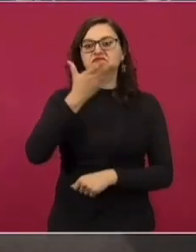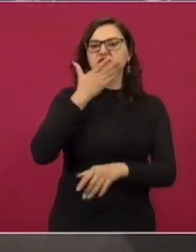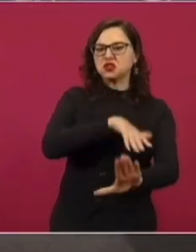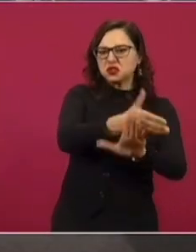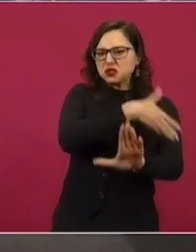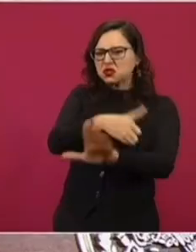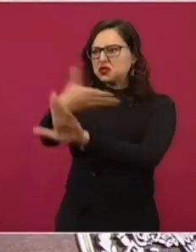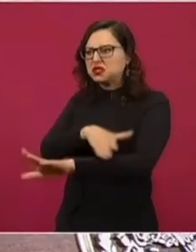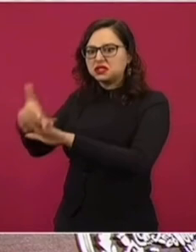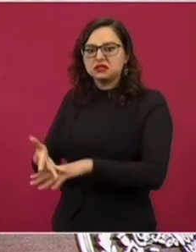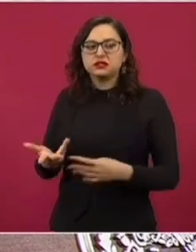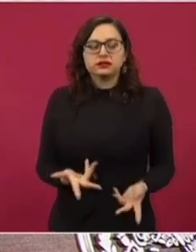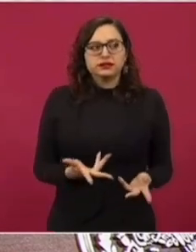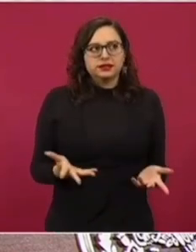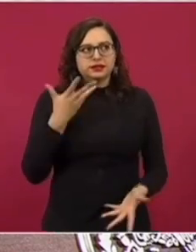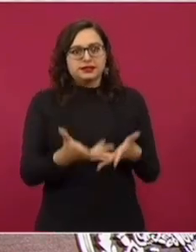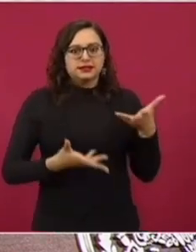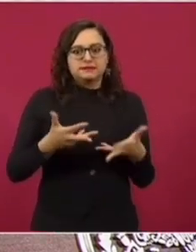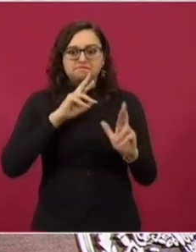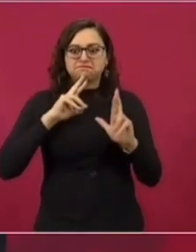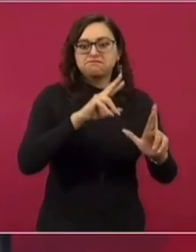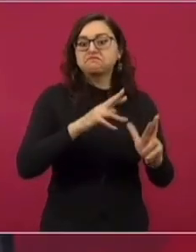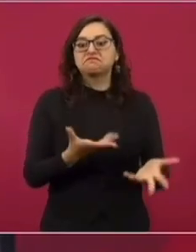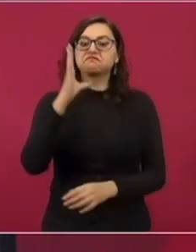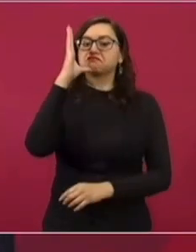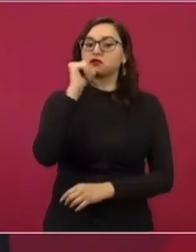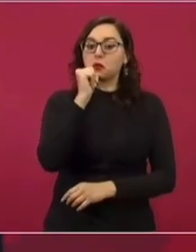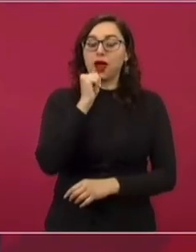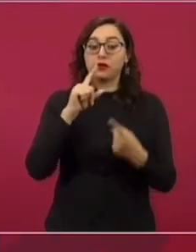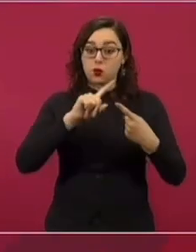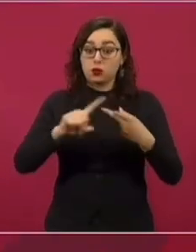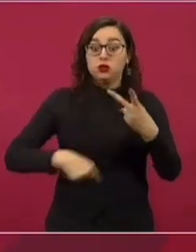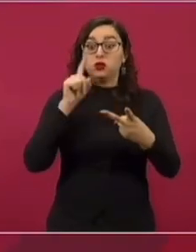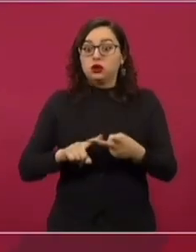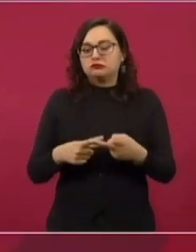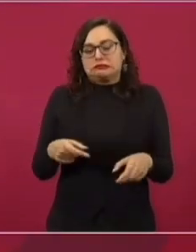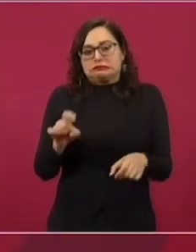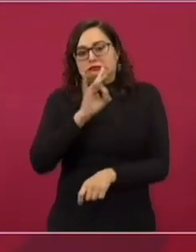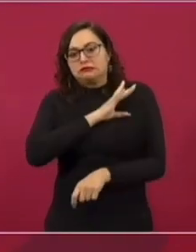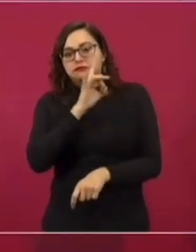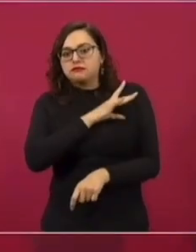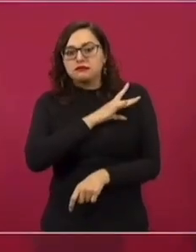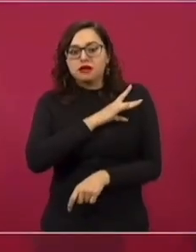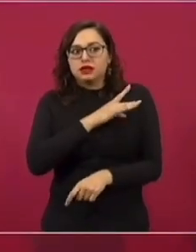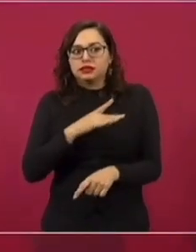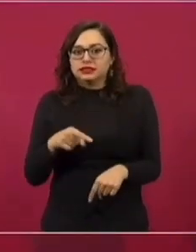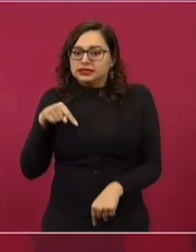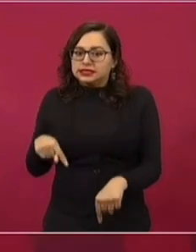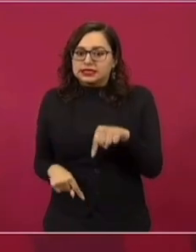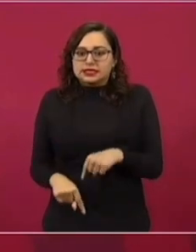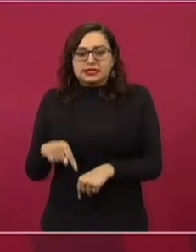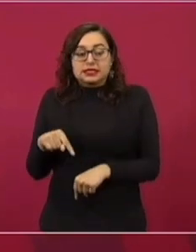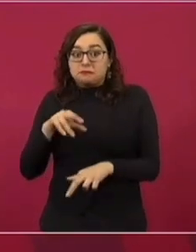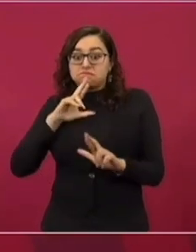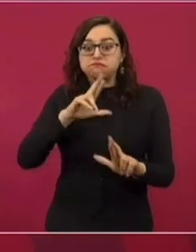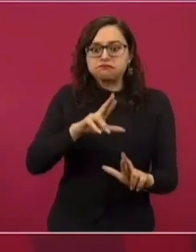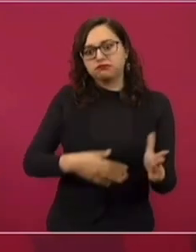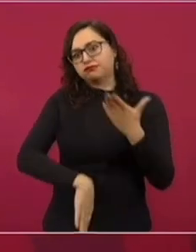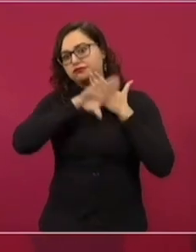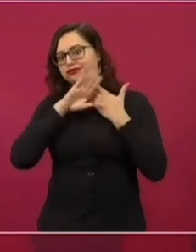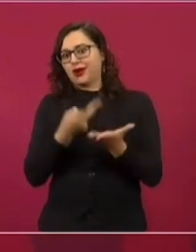no se atrevían los servidores públicos a replicar, porque les iba peor.